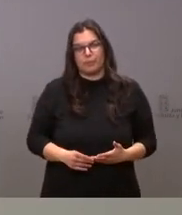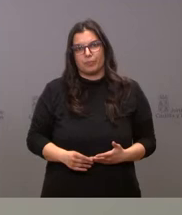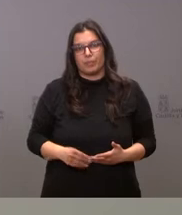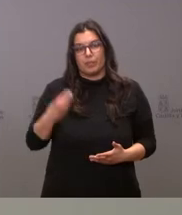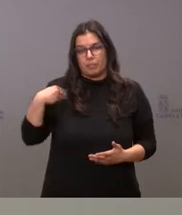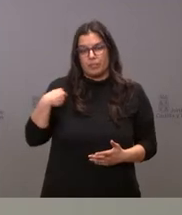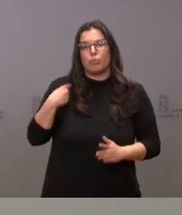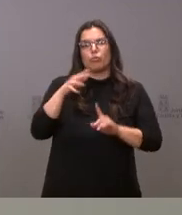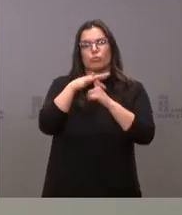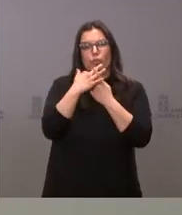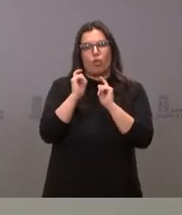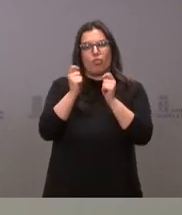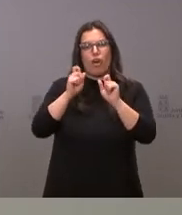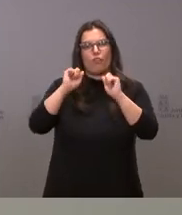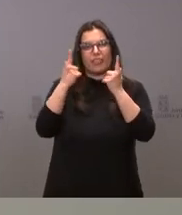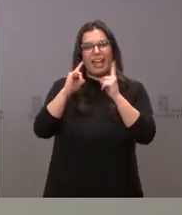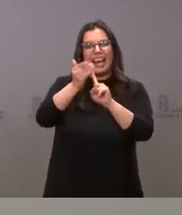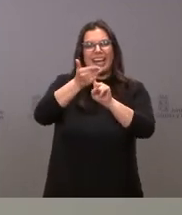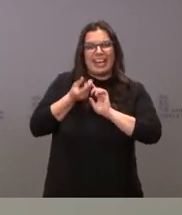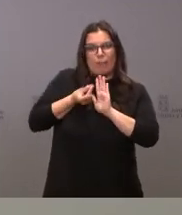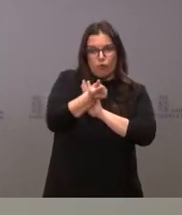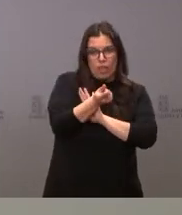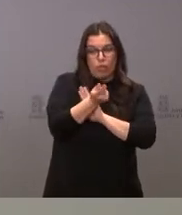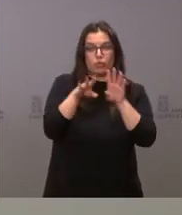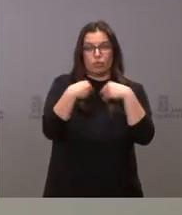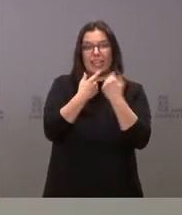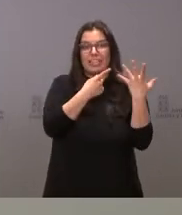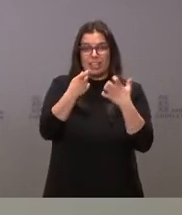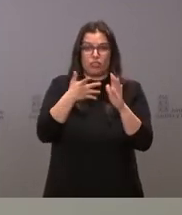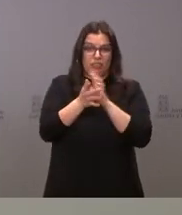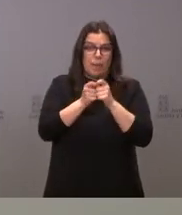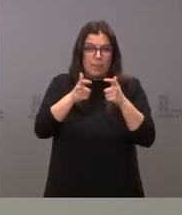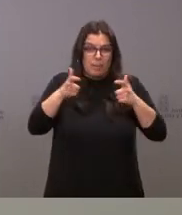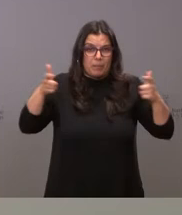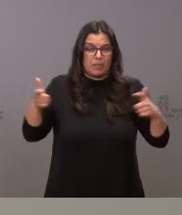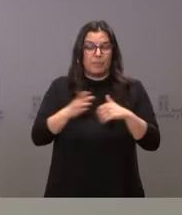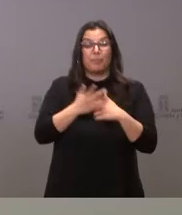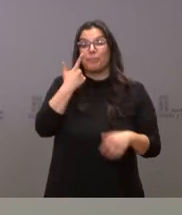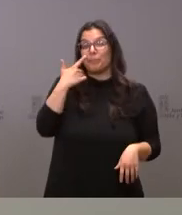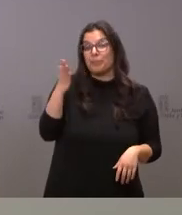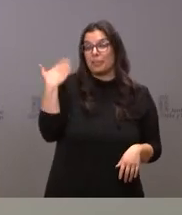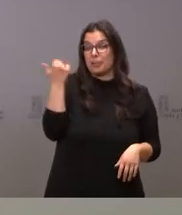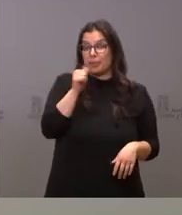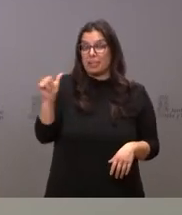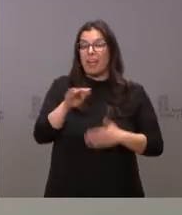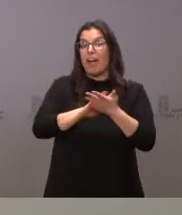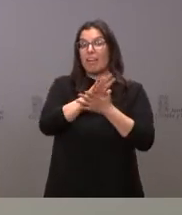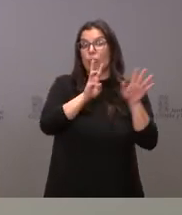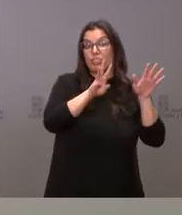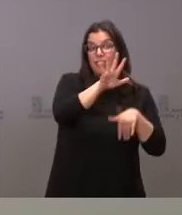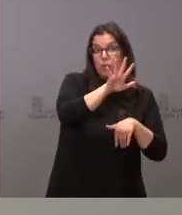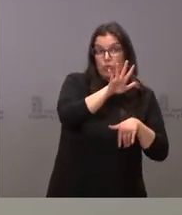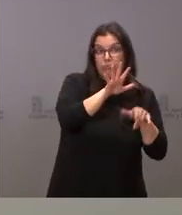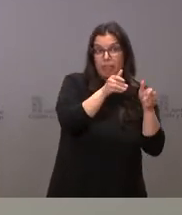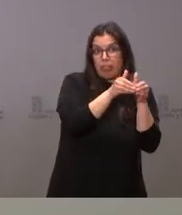de refugiado. Ya son 600, por tanto, el número viene creciendo. Fíjense que justo hace una semana hablábamos de 85, el